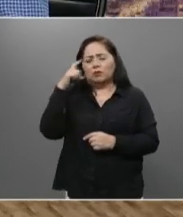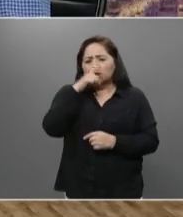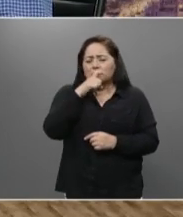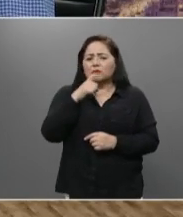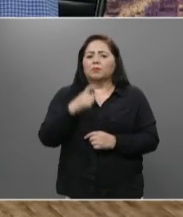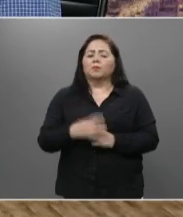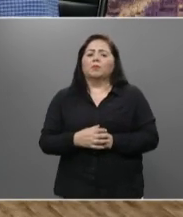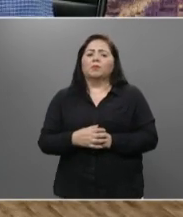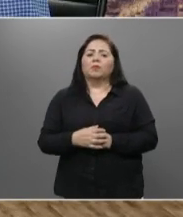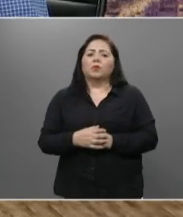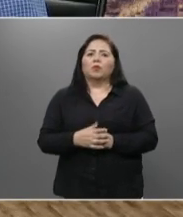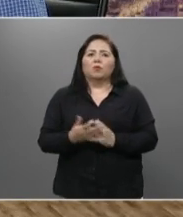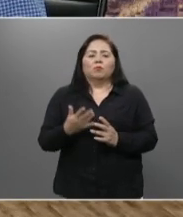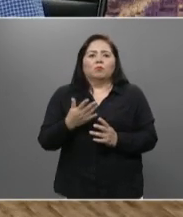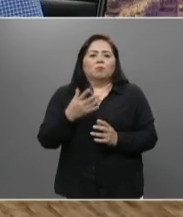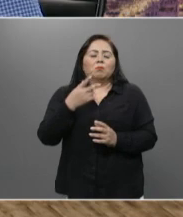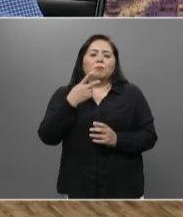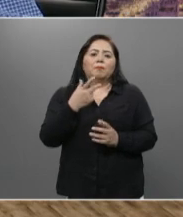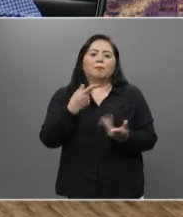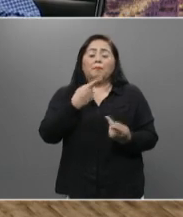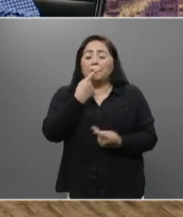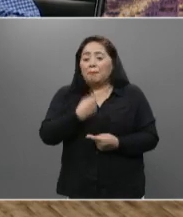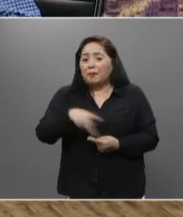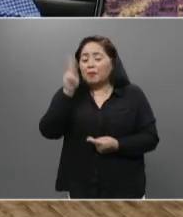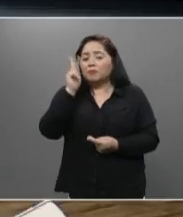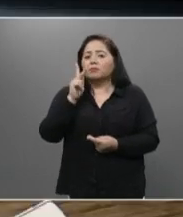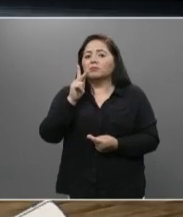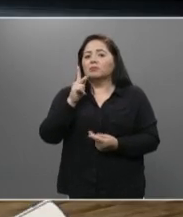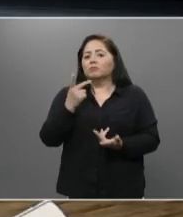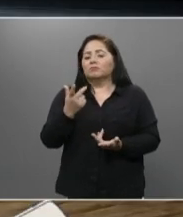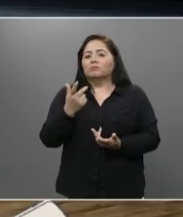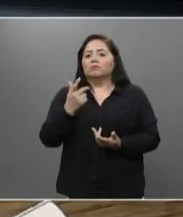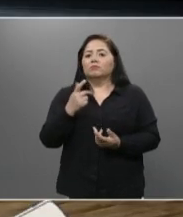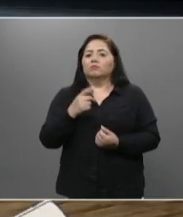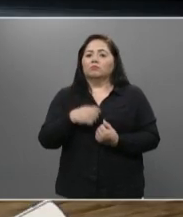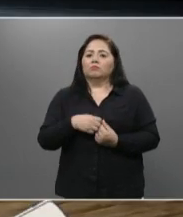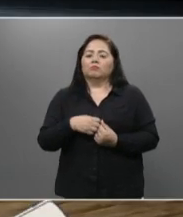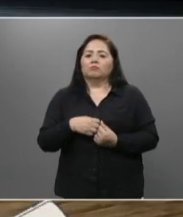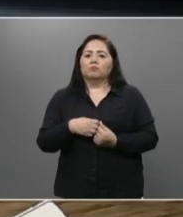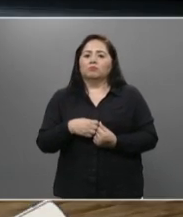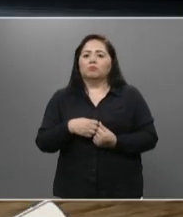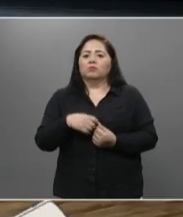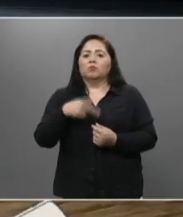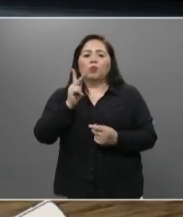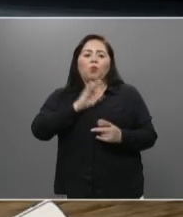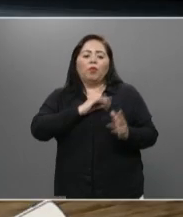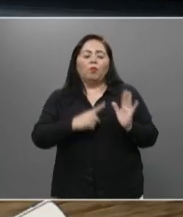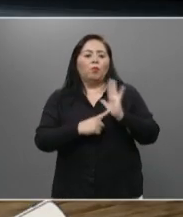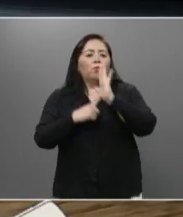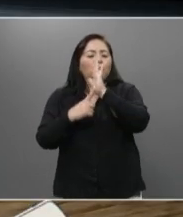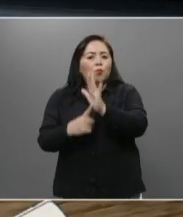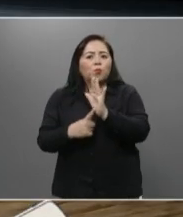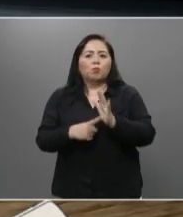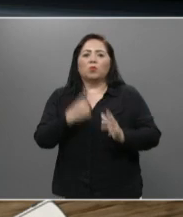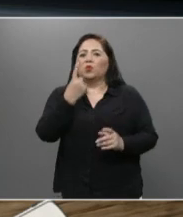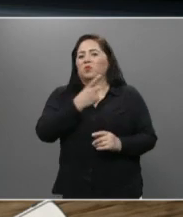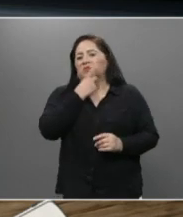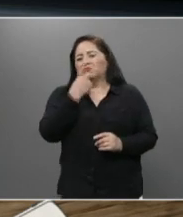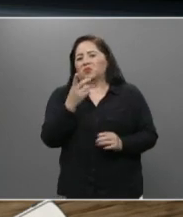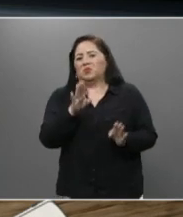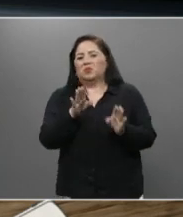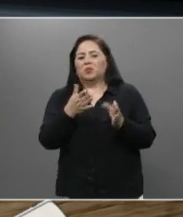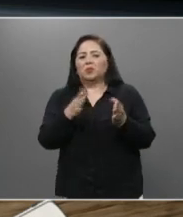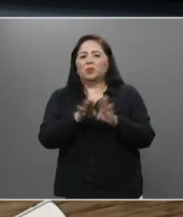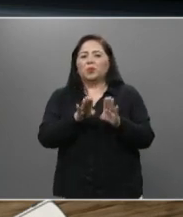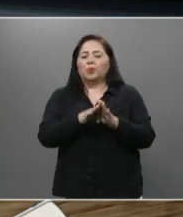contundente, pero que demuestra, digamos, que una